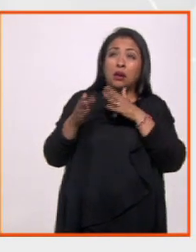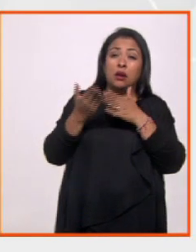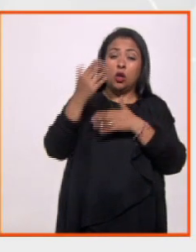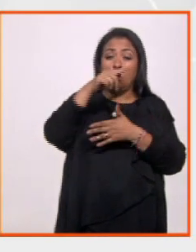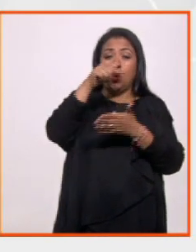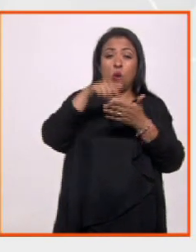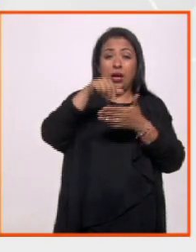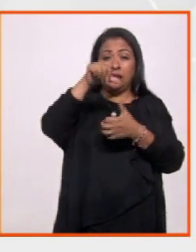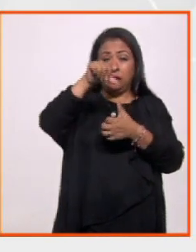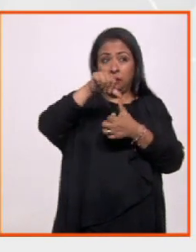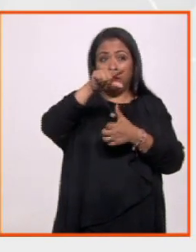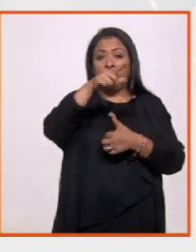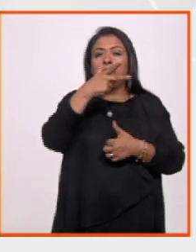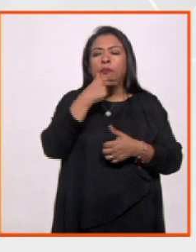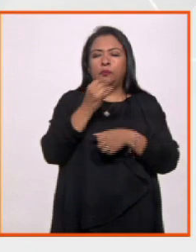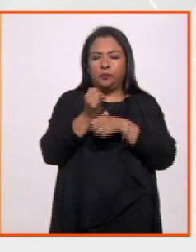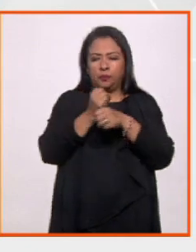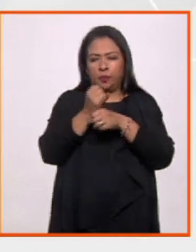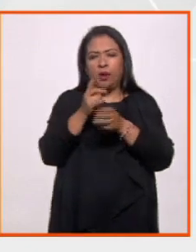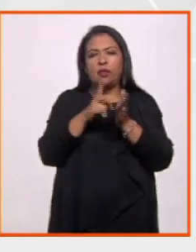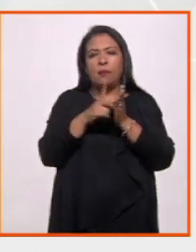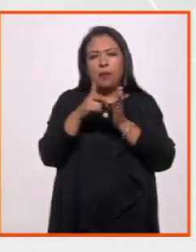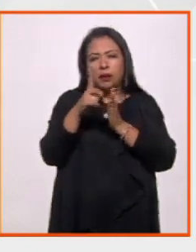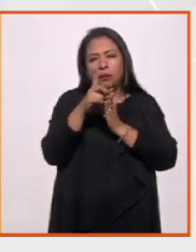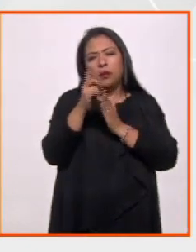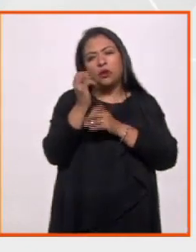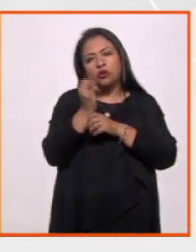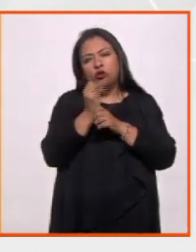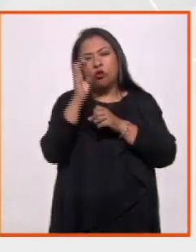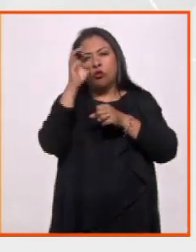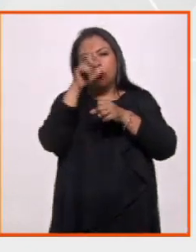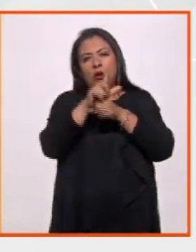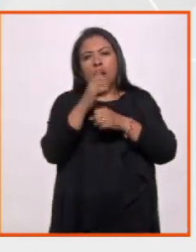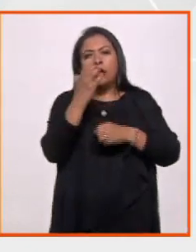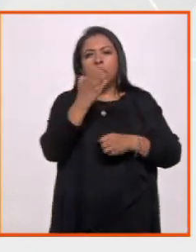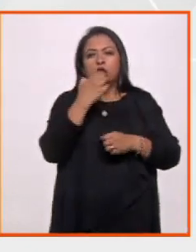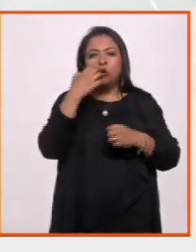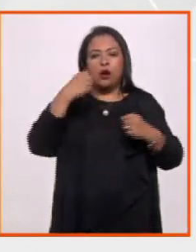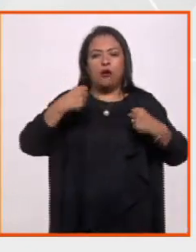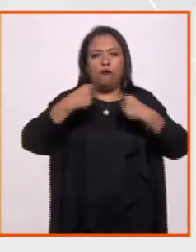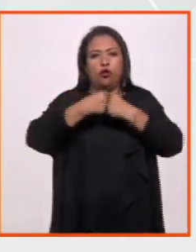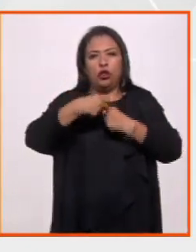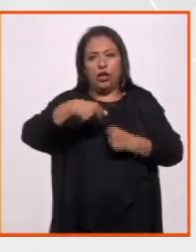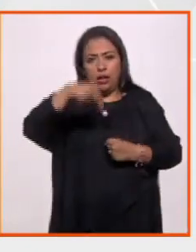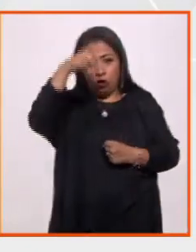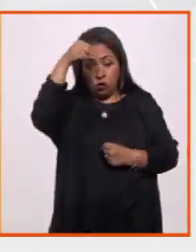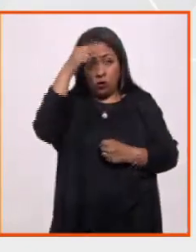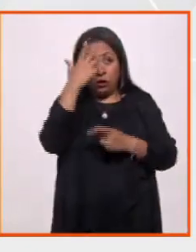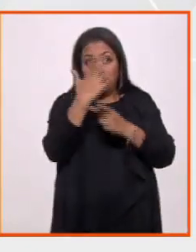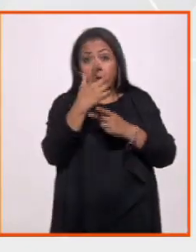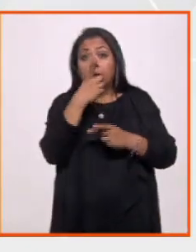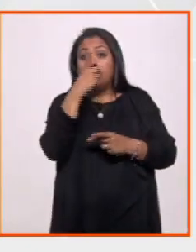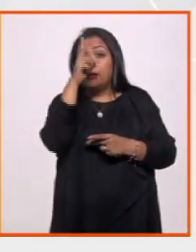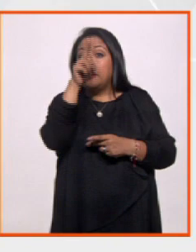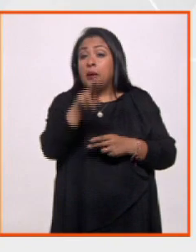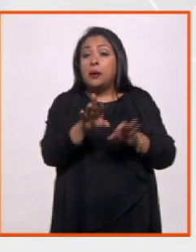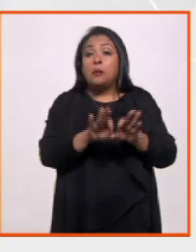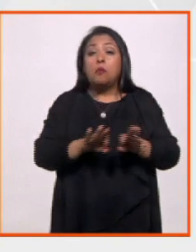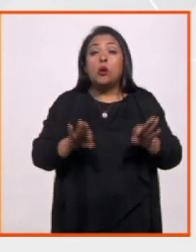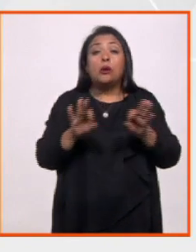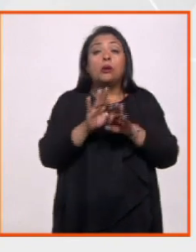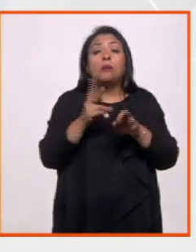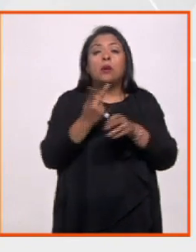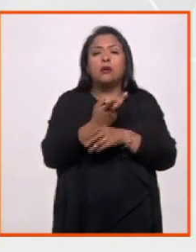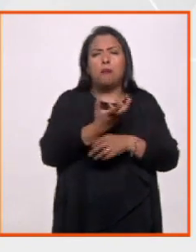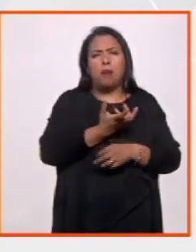Centroamérica, el investigador del Departamento de Estudios Culturales del Colegio de la Frontera Norte destaca una de las principales causas de este